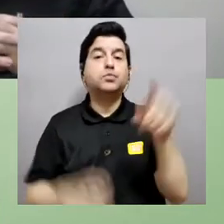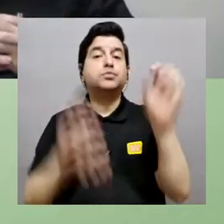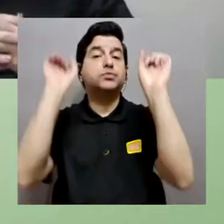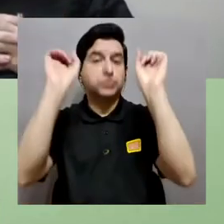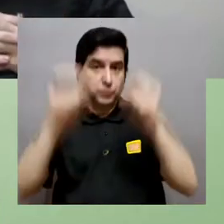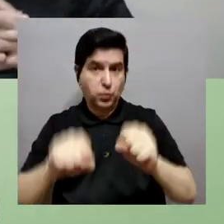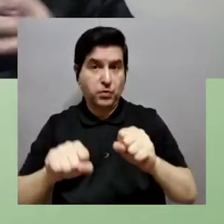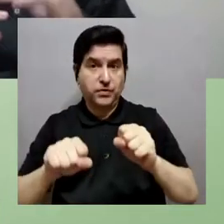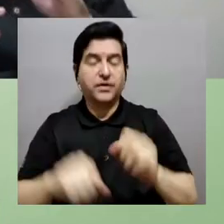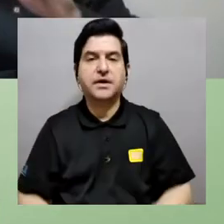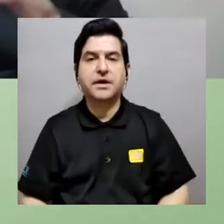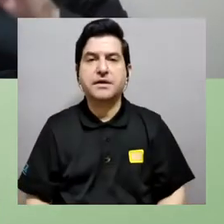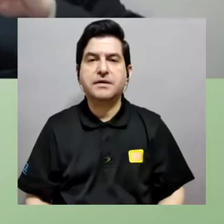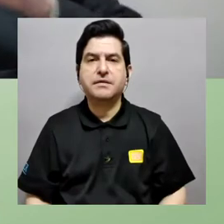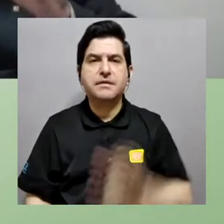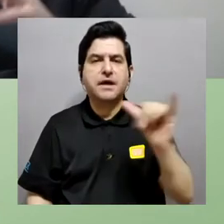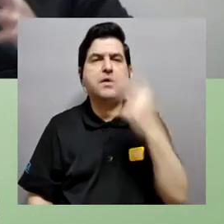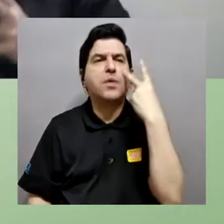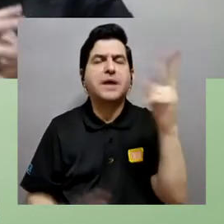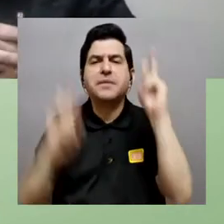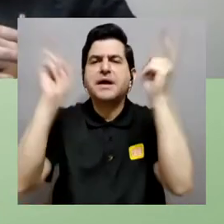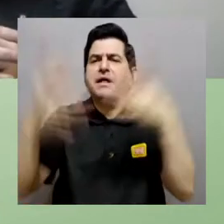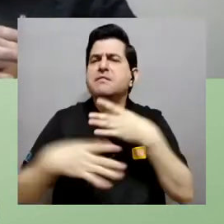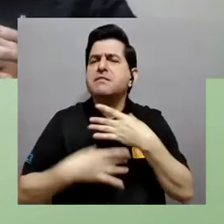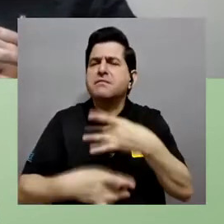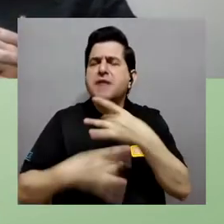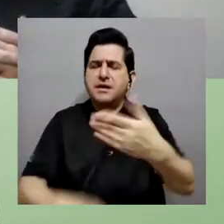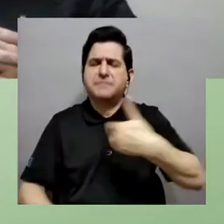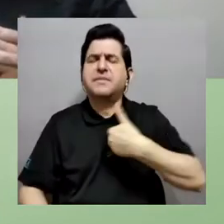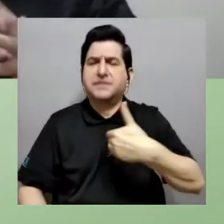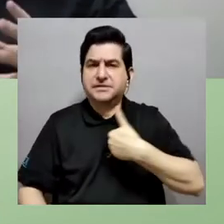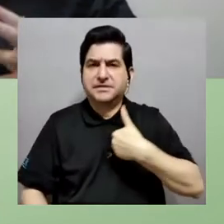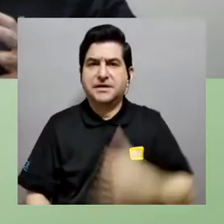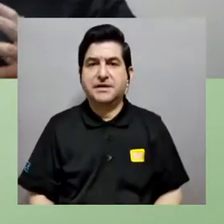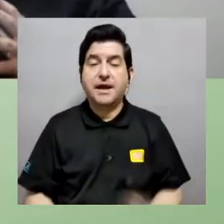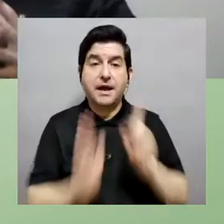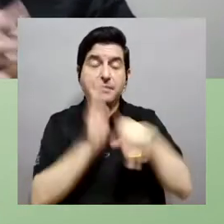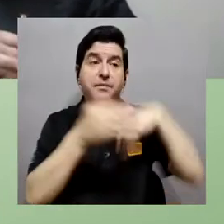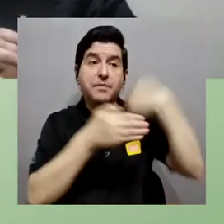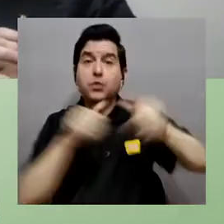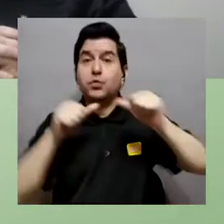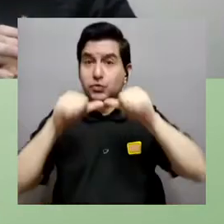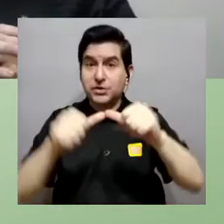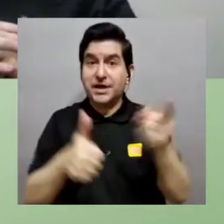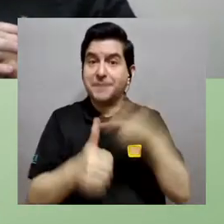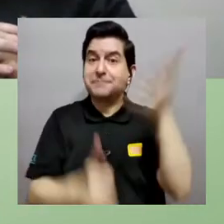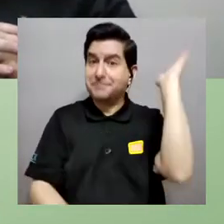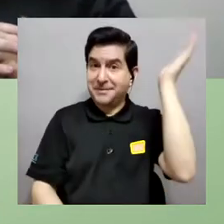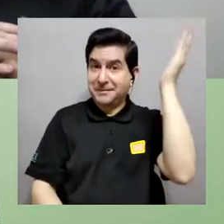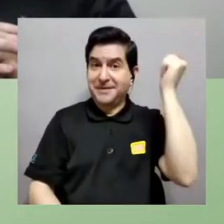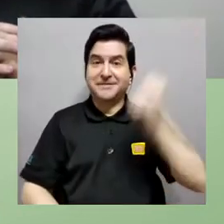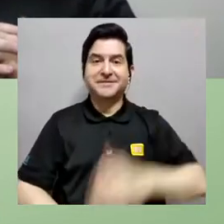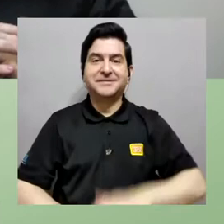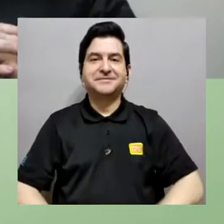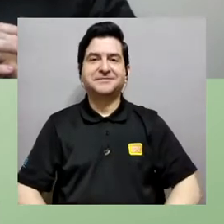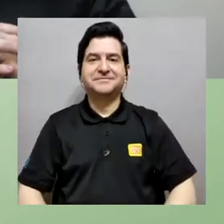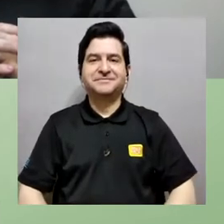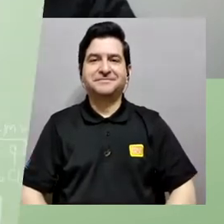puedas ver también temas muy interesantes que vamos a tener por acá, y en minutos regresamos con la primera conferencia.